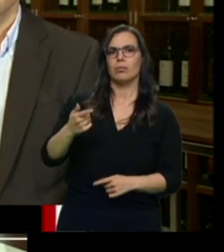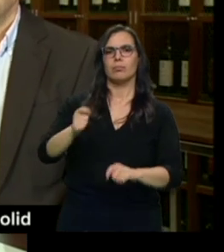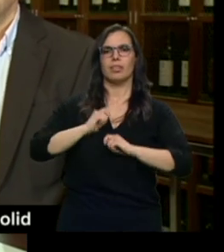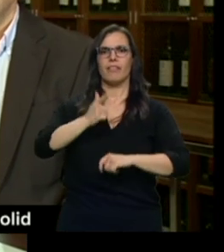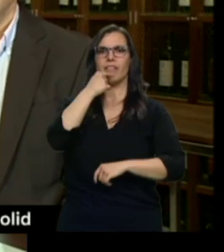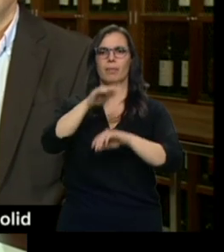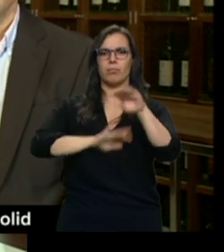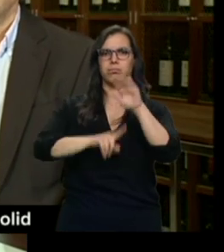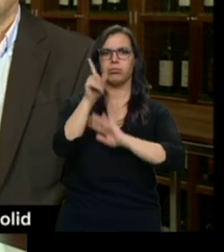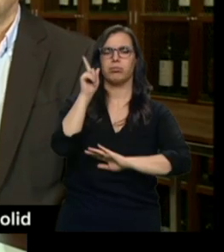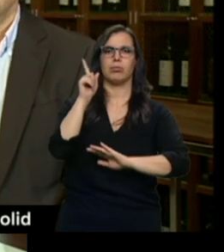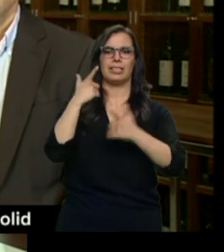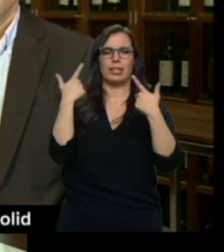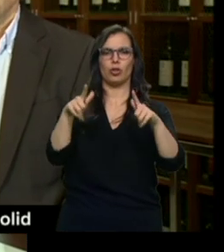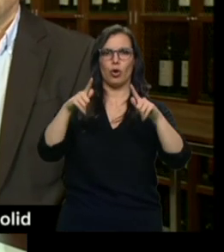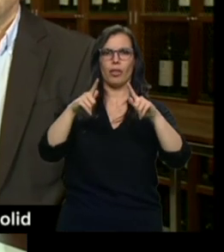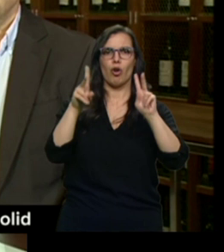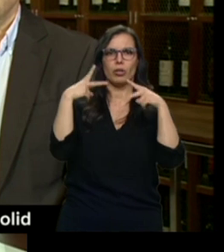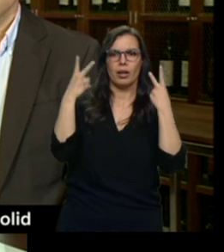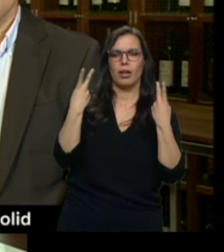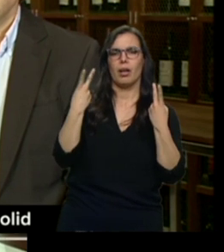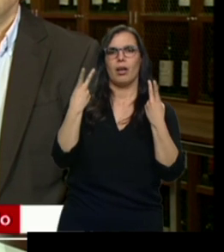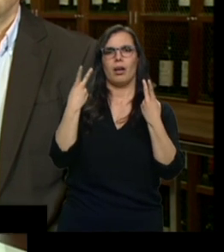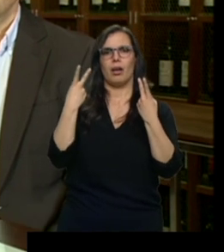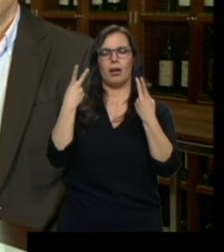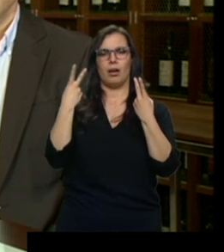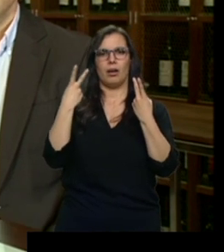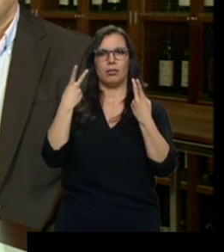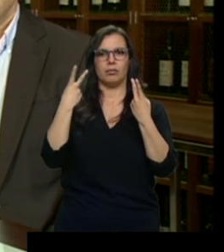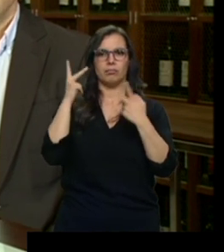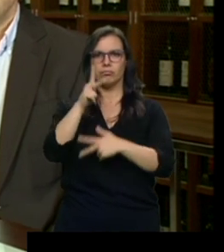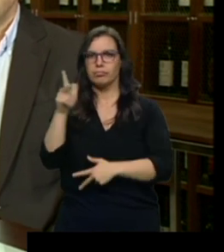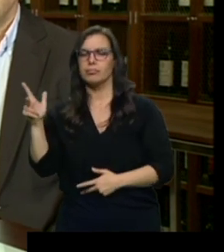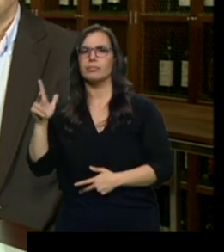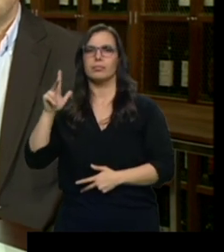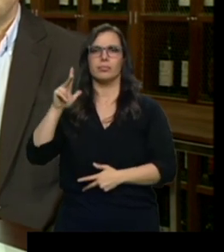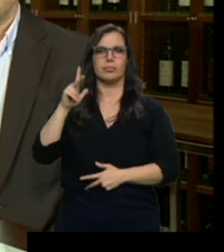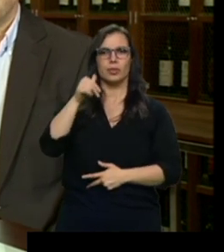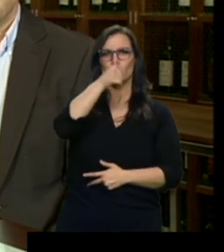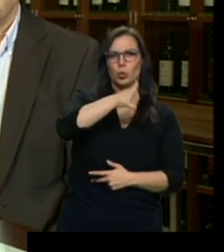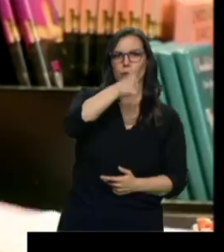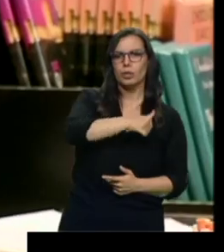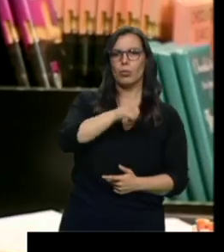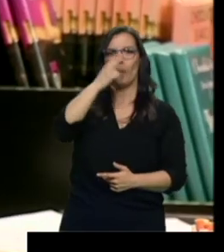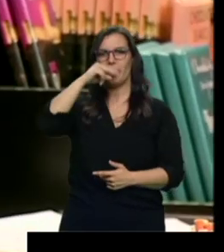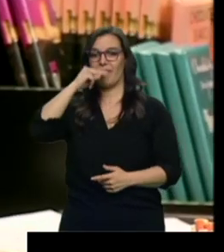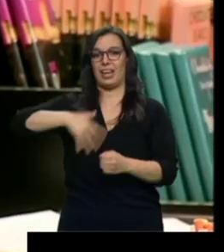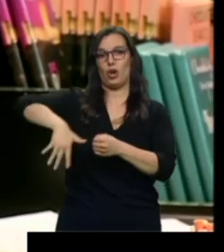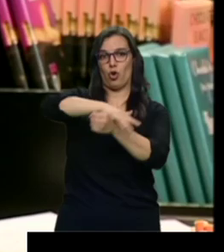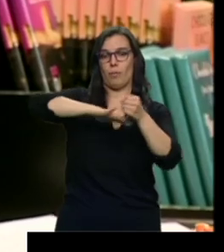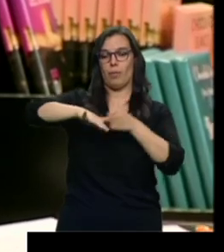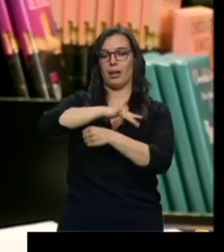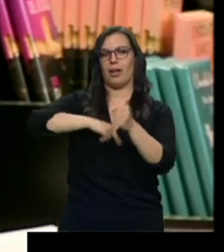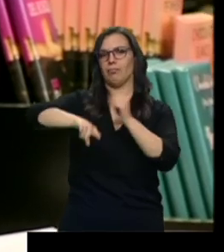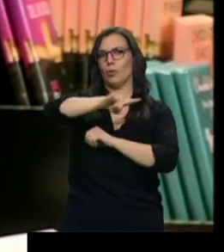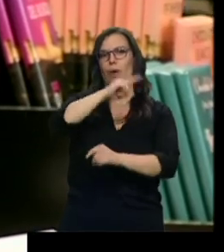la hostelería, de la restauración, del enoturismo, del comercio en Peñaciel y en toda su comarca. Es un emblema